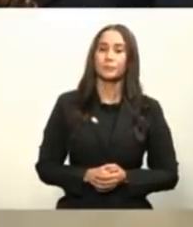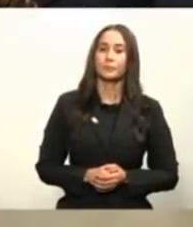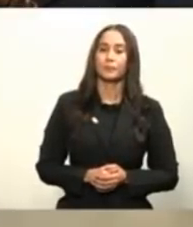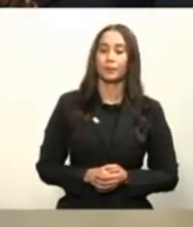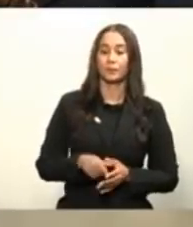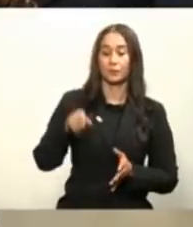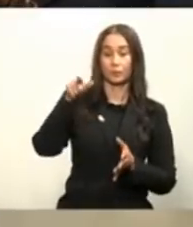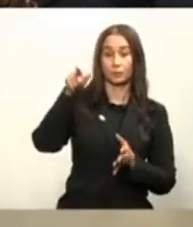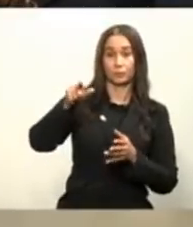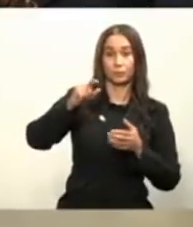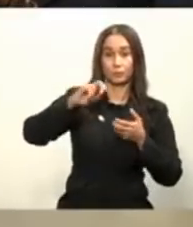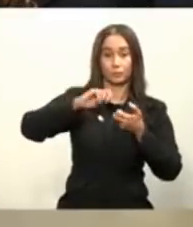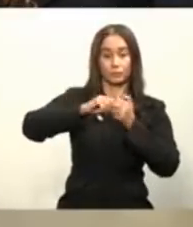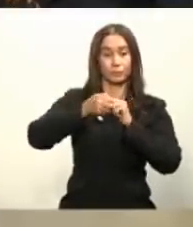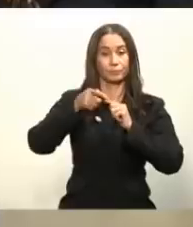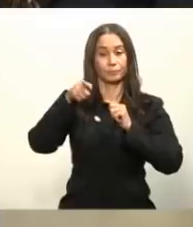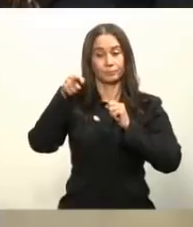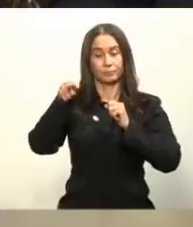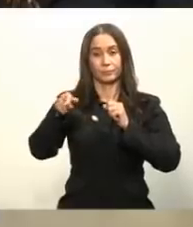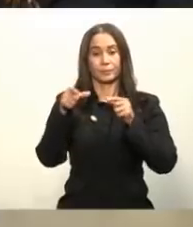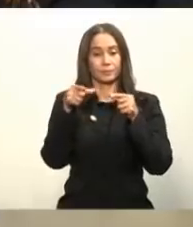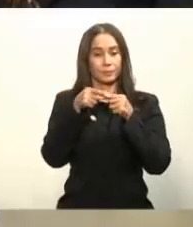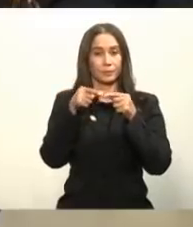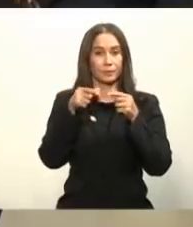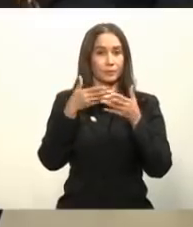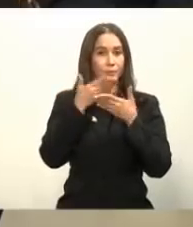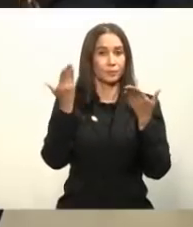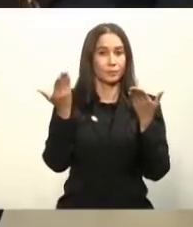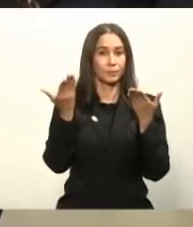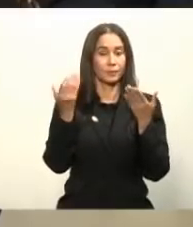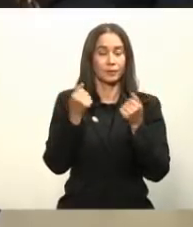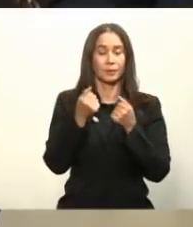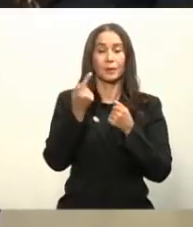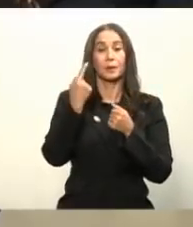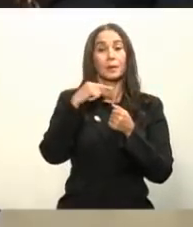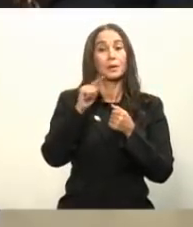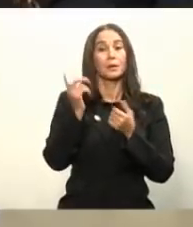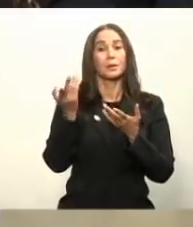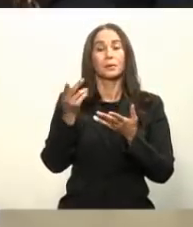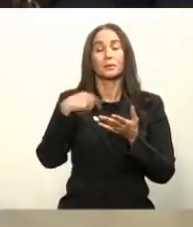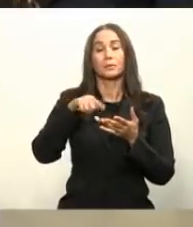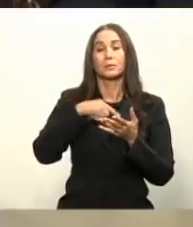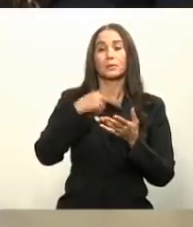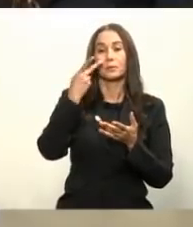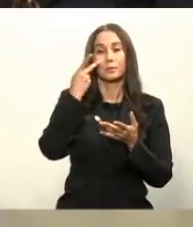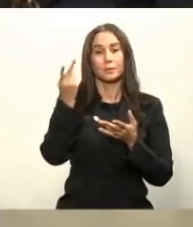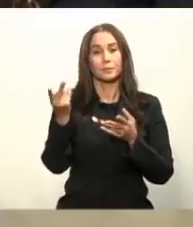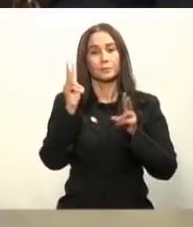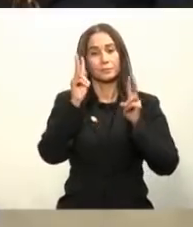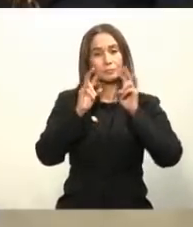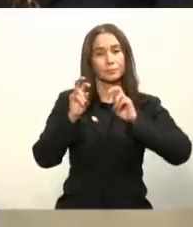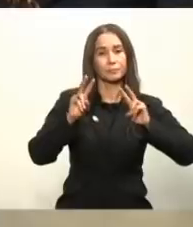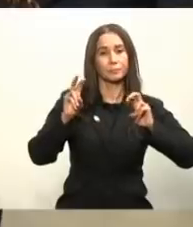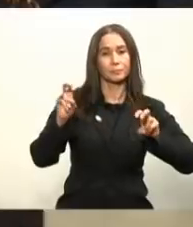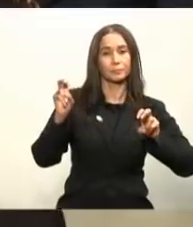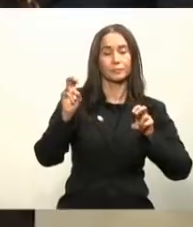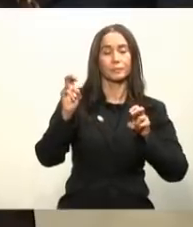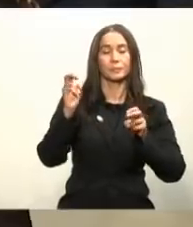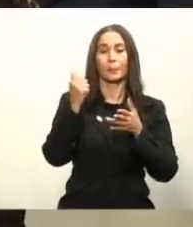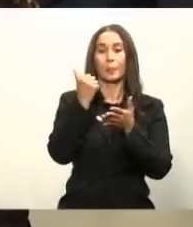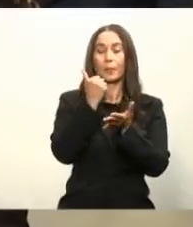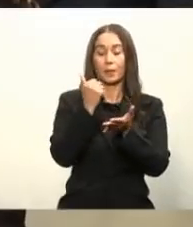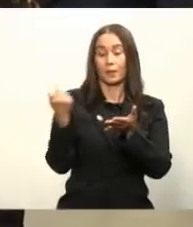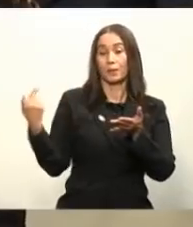indocumentados es también ese problema de ese registro mientras tanto nosotros vamos a ir vacunar las